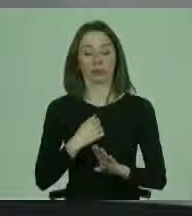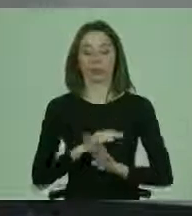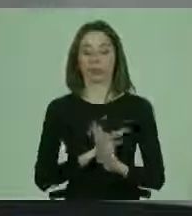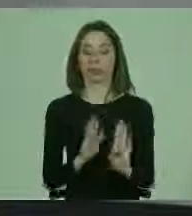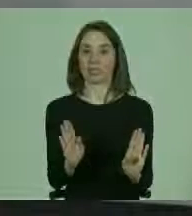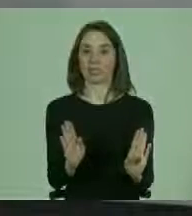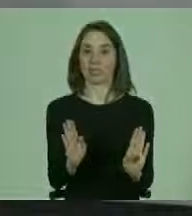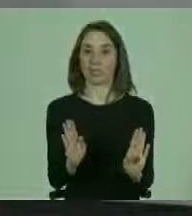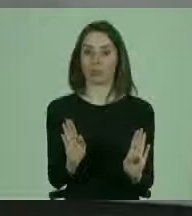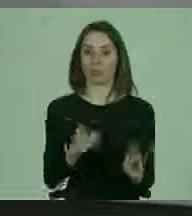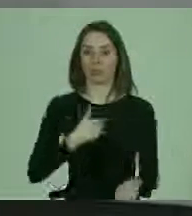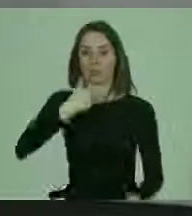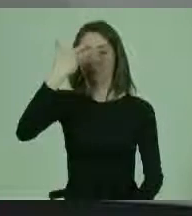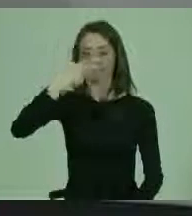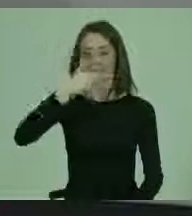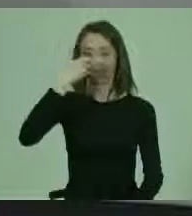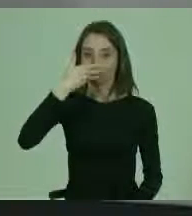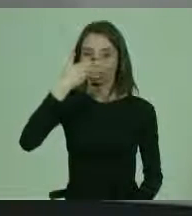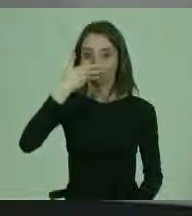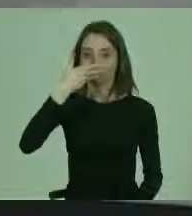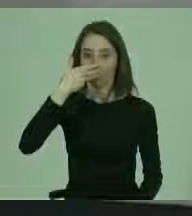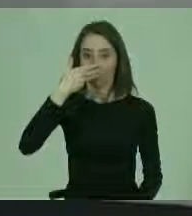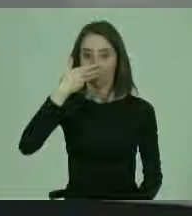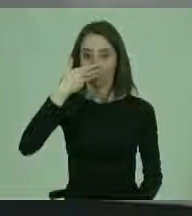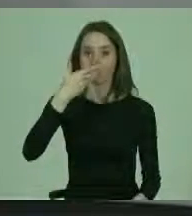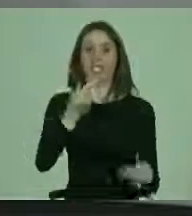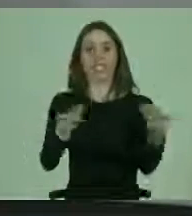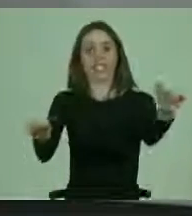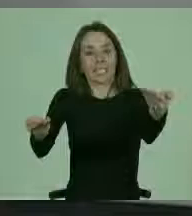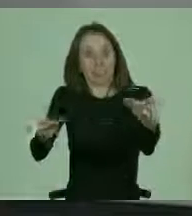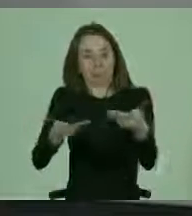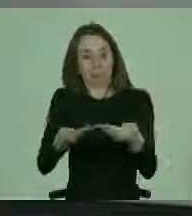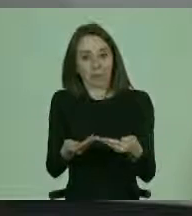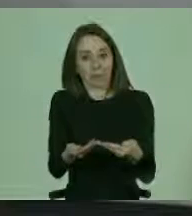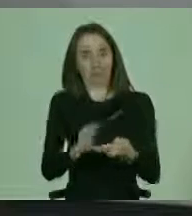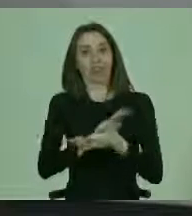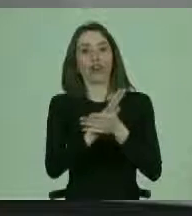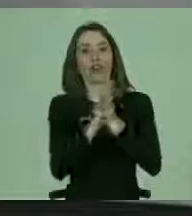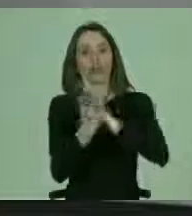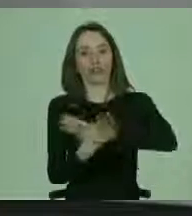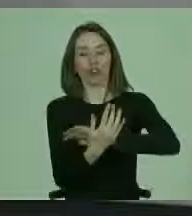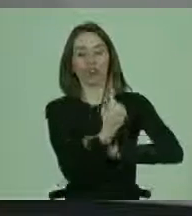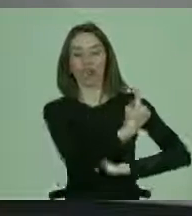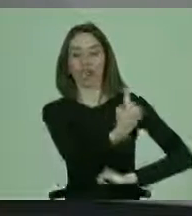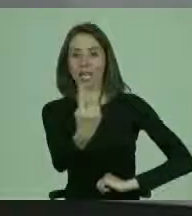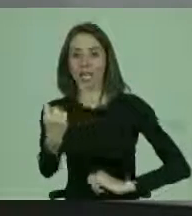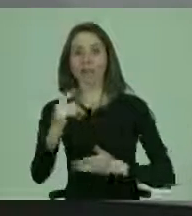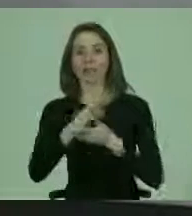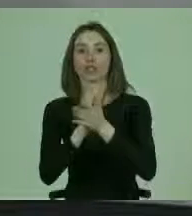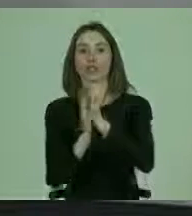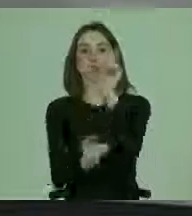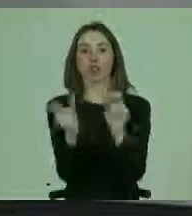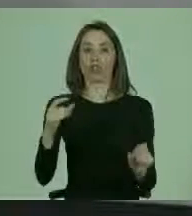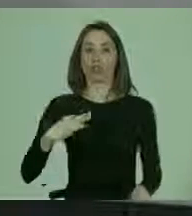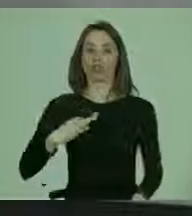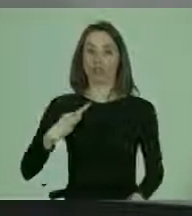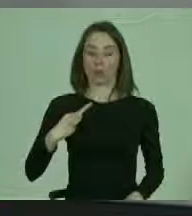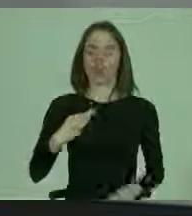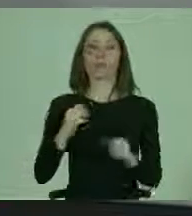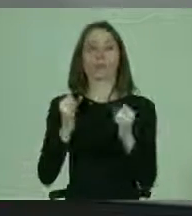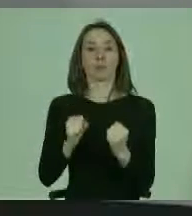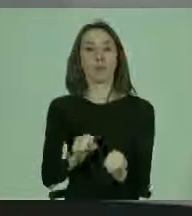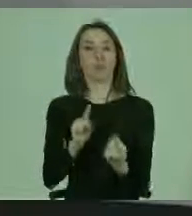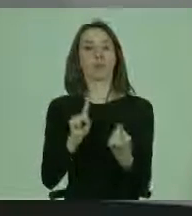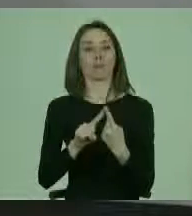termino esta intervención haciendo una invitación a todos y a cada uno, todos los ciudadanos. Podemos